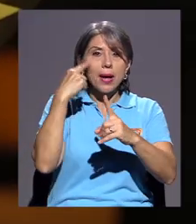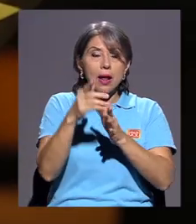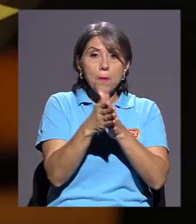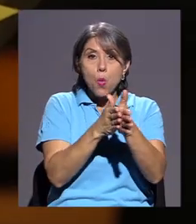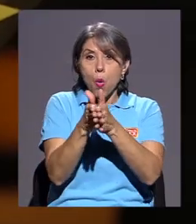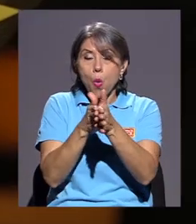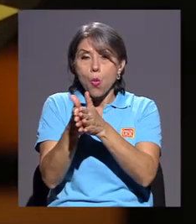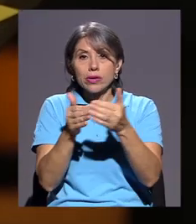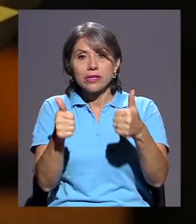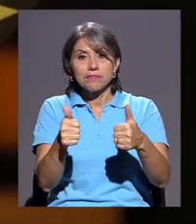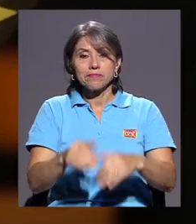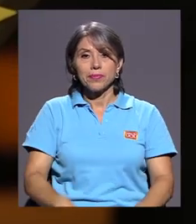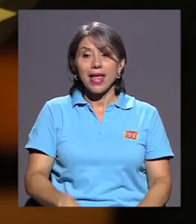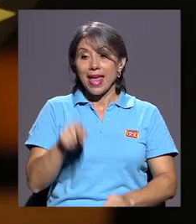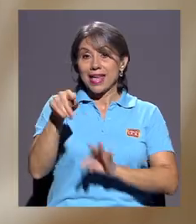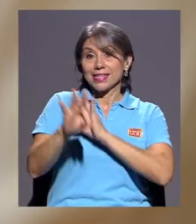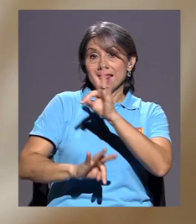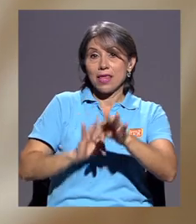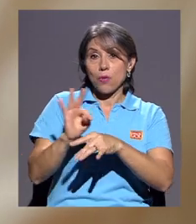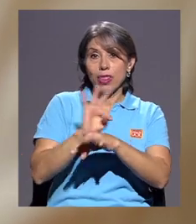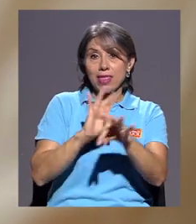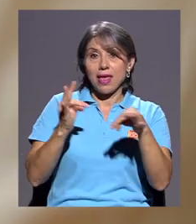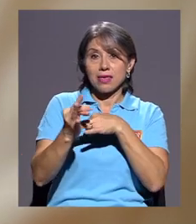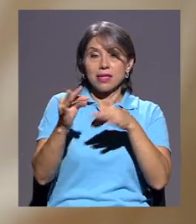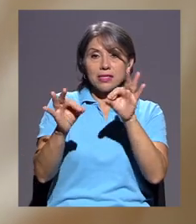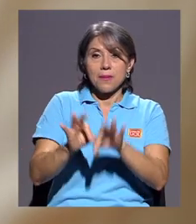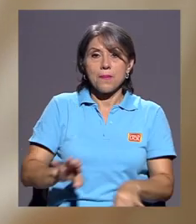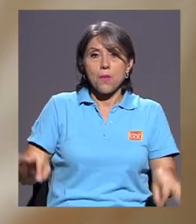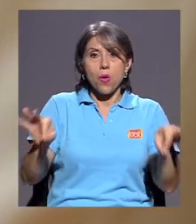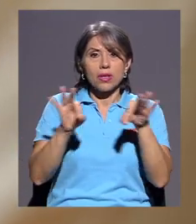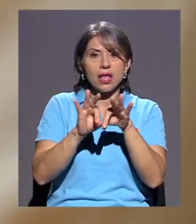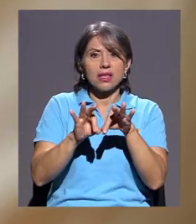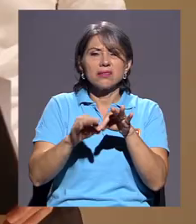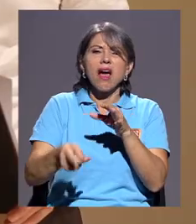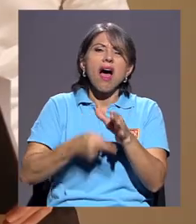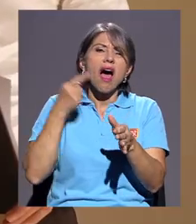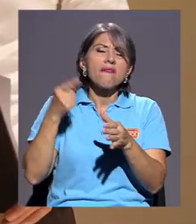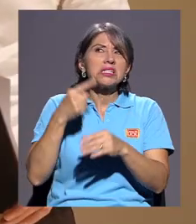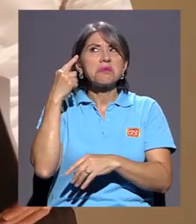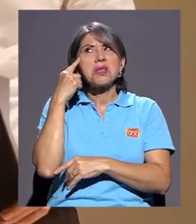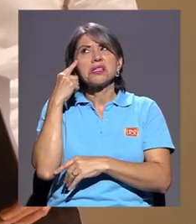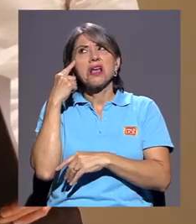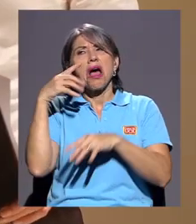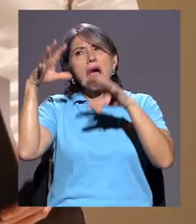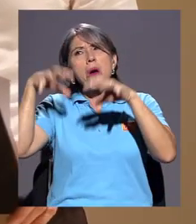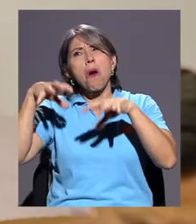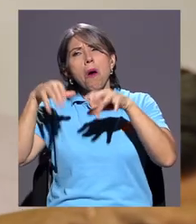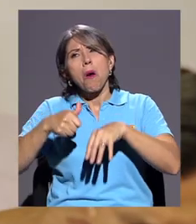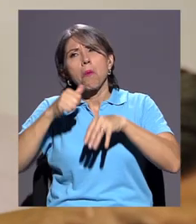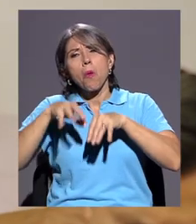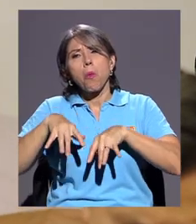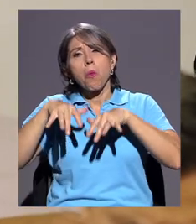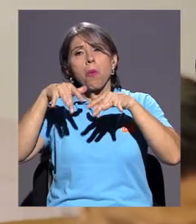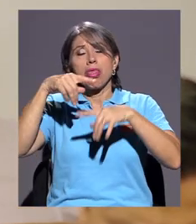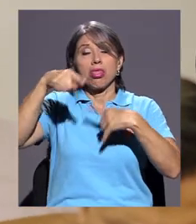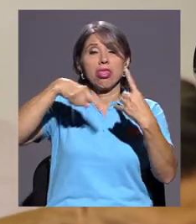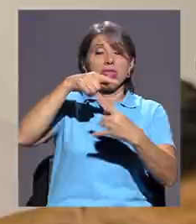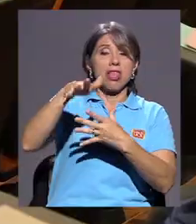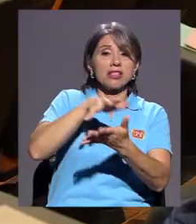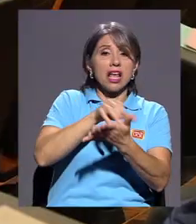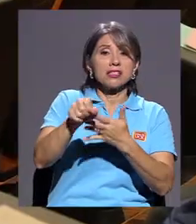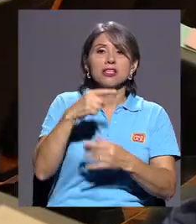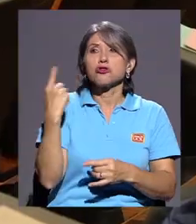cual sacar provecho de algunas de ellas. Este tipo de talleres son importantes porque muchas veces se piensa en los desastres únicamente desde la perspectiva